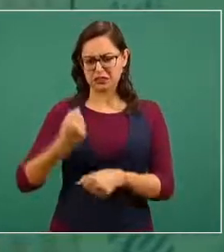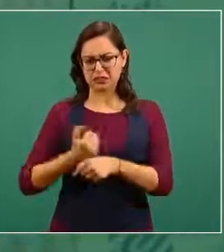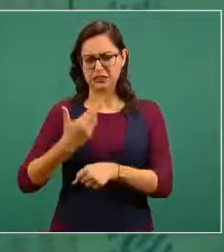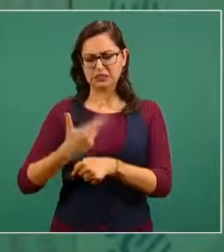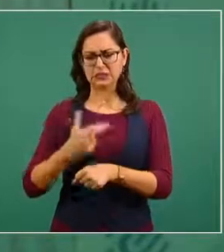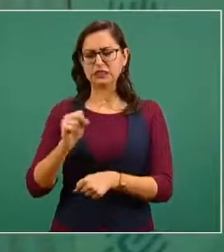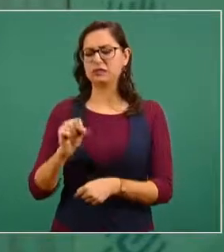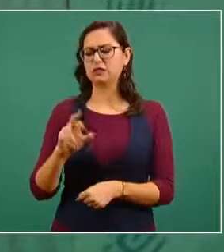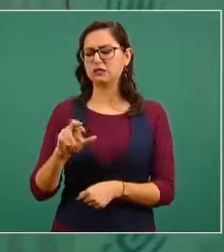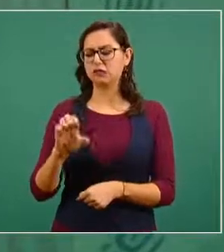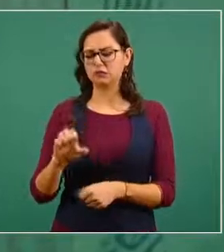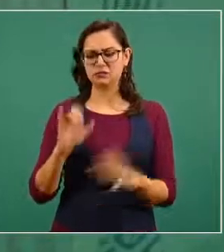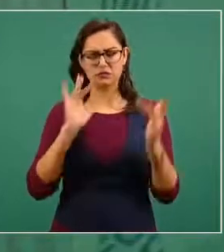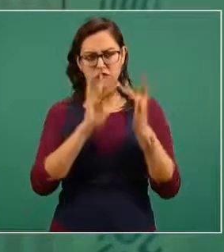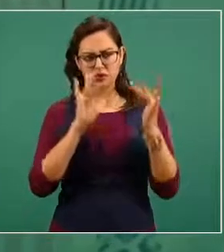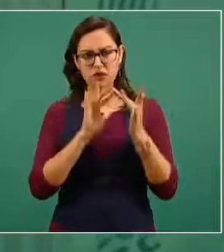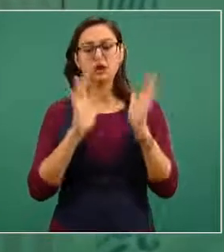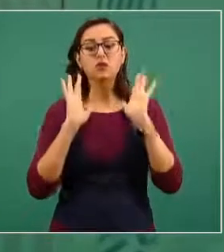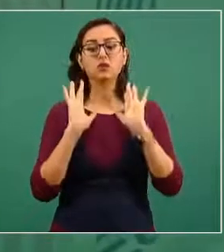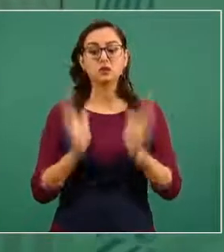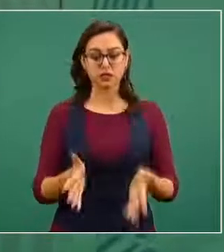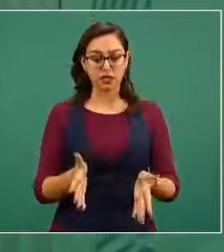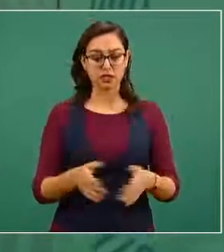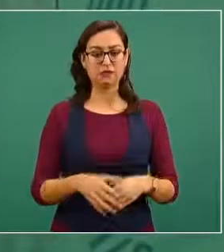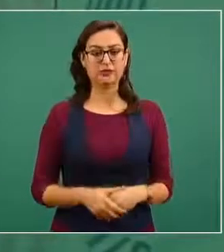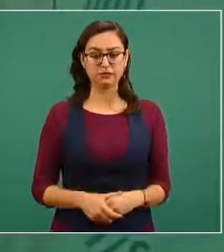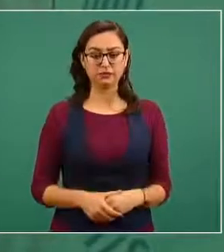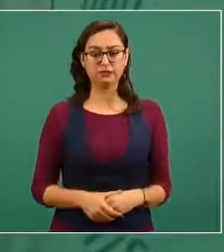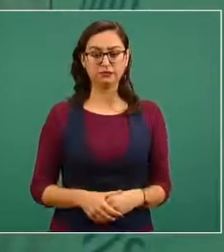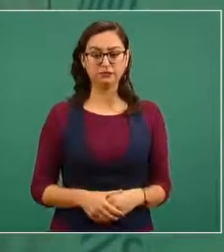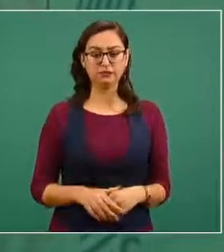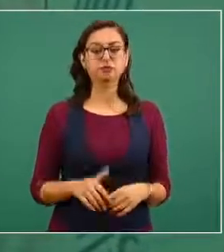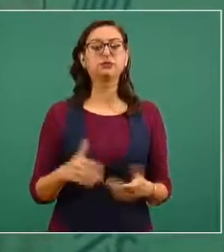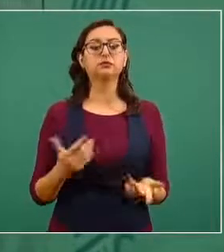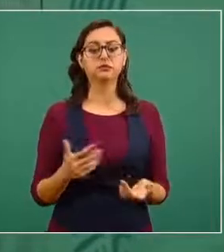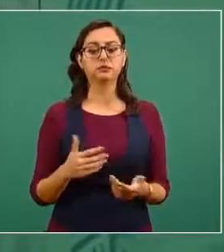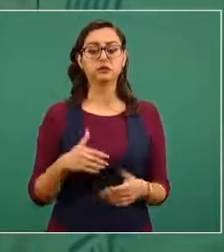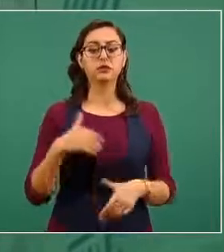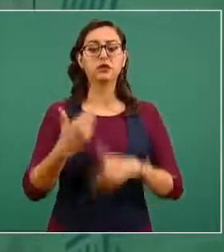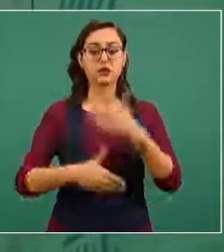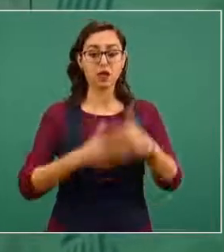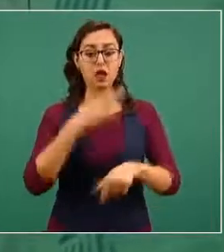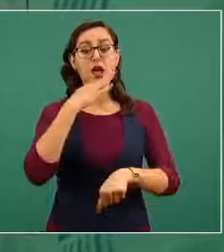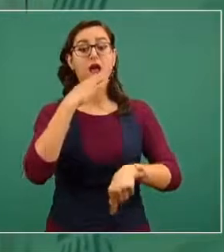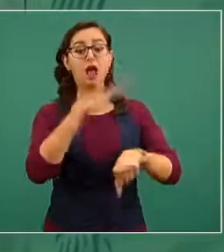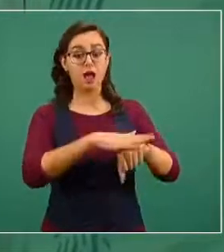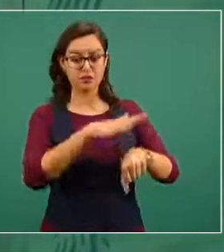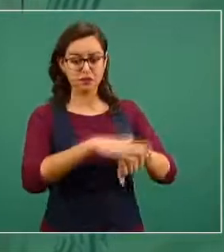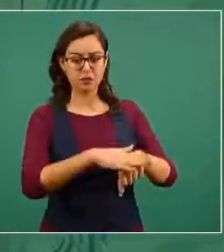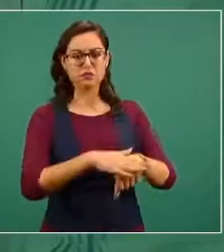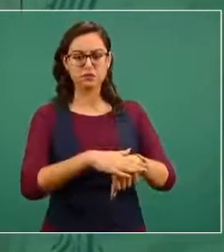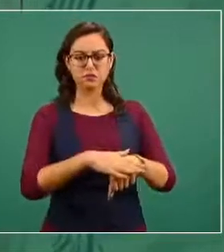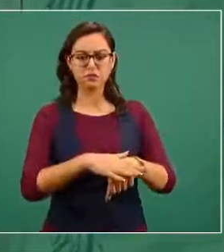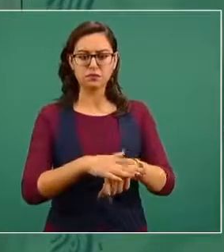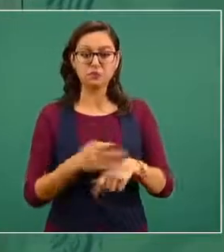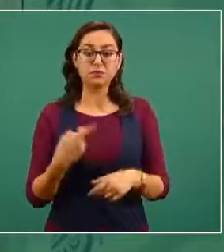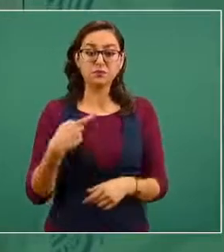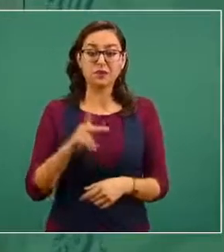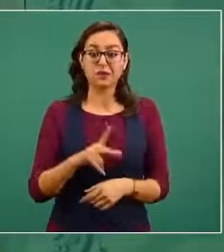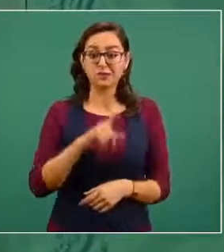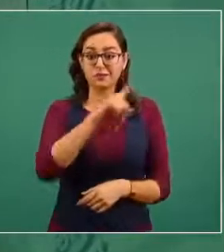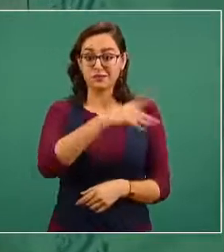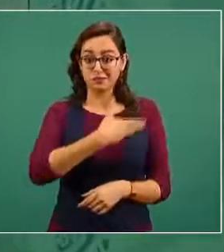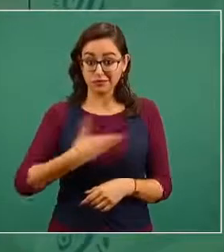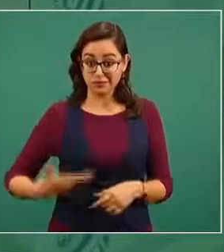y en su momento se les va a informar pero hasta que ellos tomen posición porque